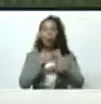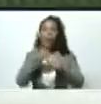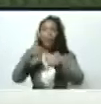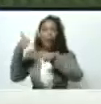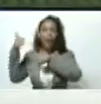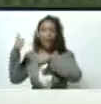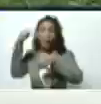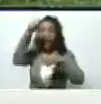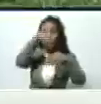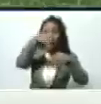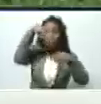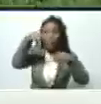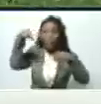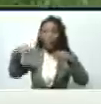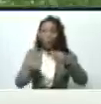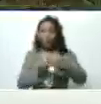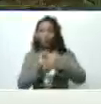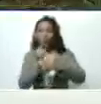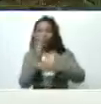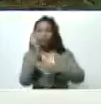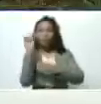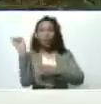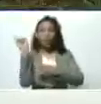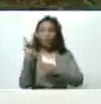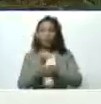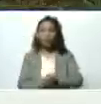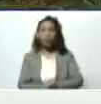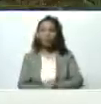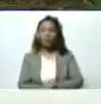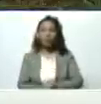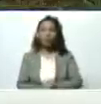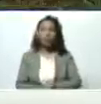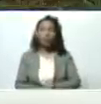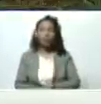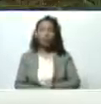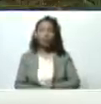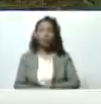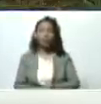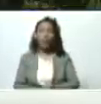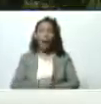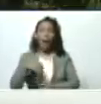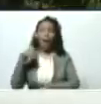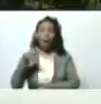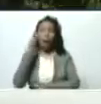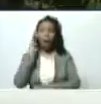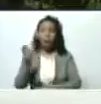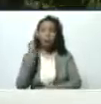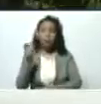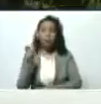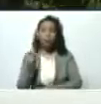agropecuaria Aurobrancu ¿ah? esta es una inversión